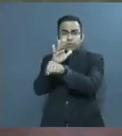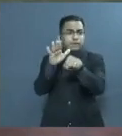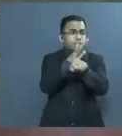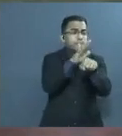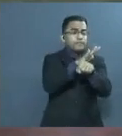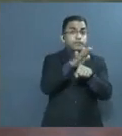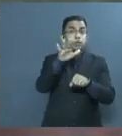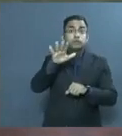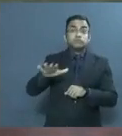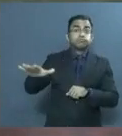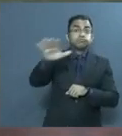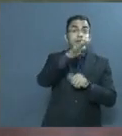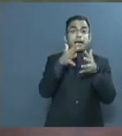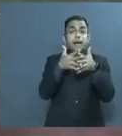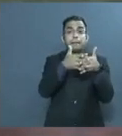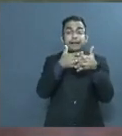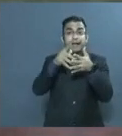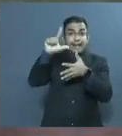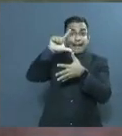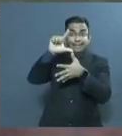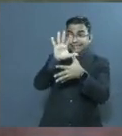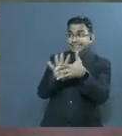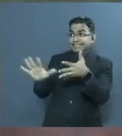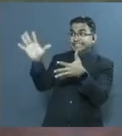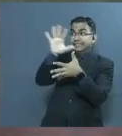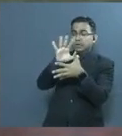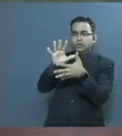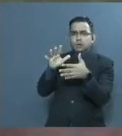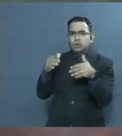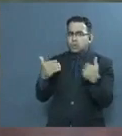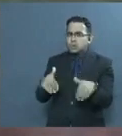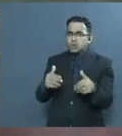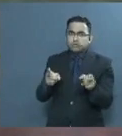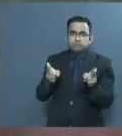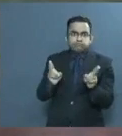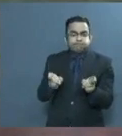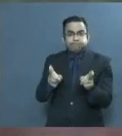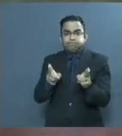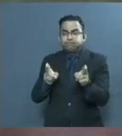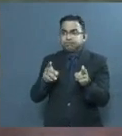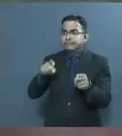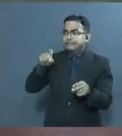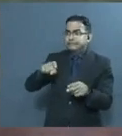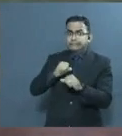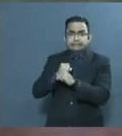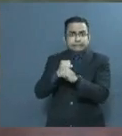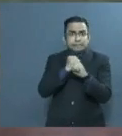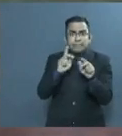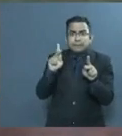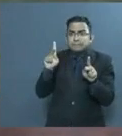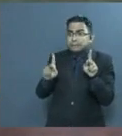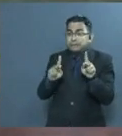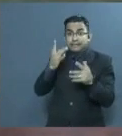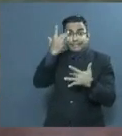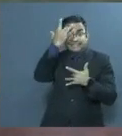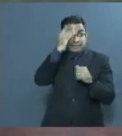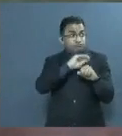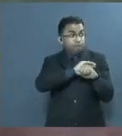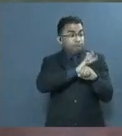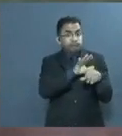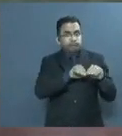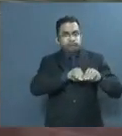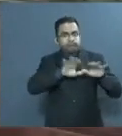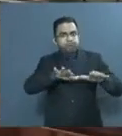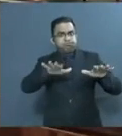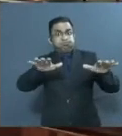Toda América Latina vive la urgencia de proteger su población de la enfermedad.